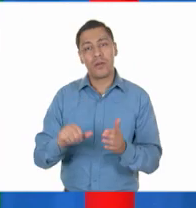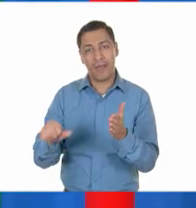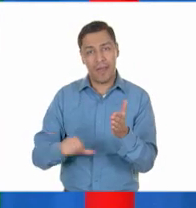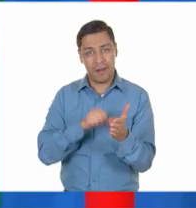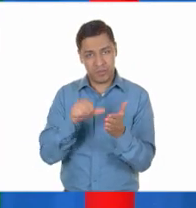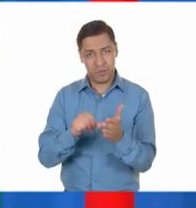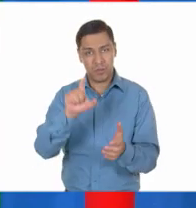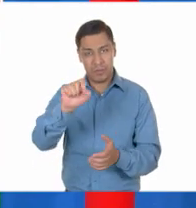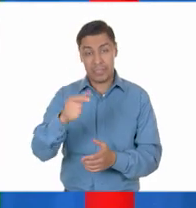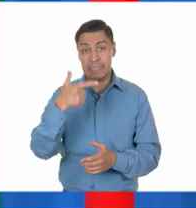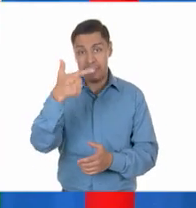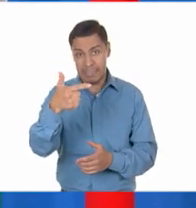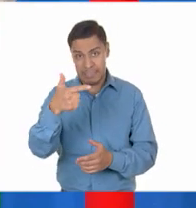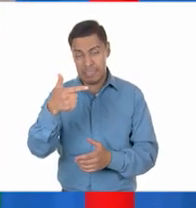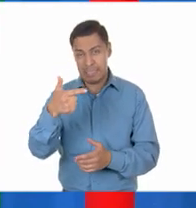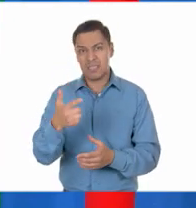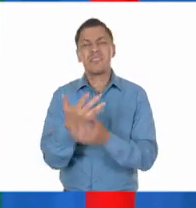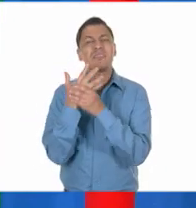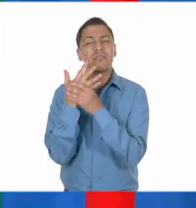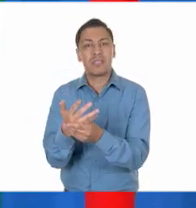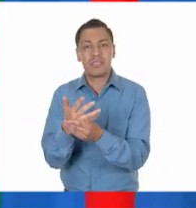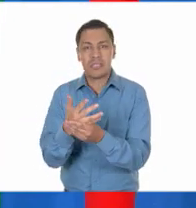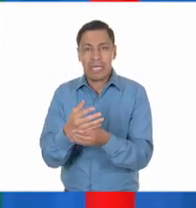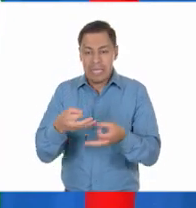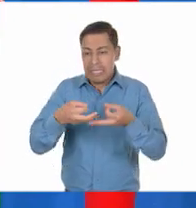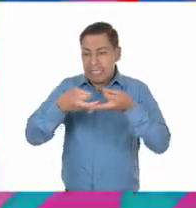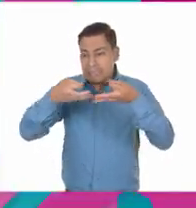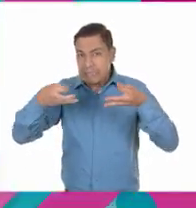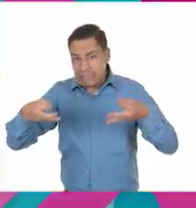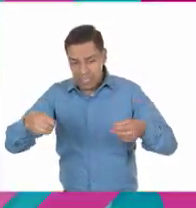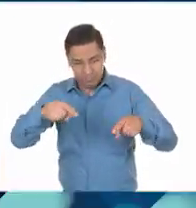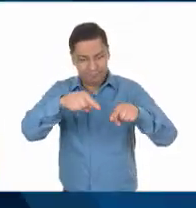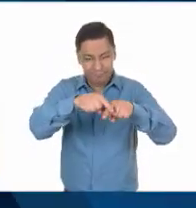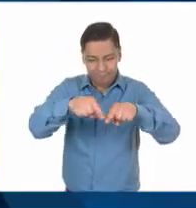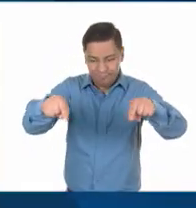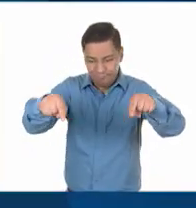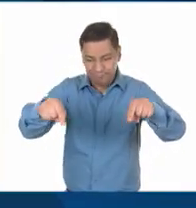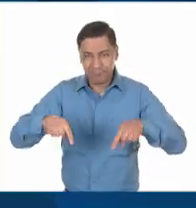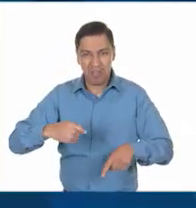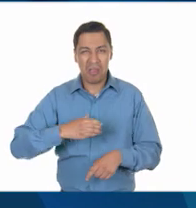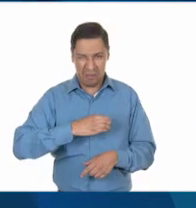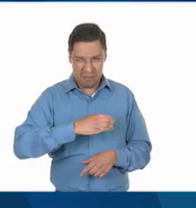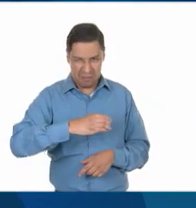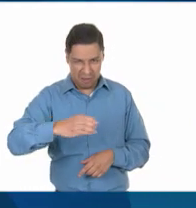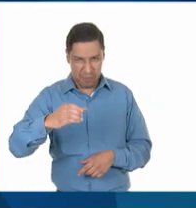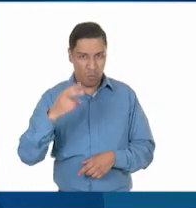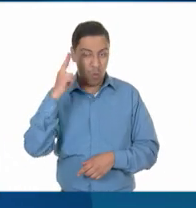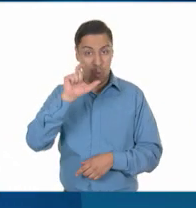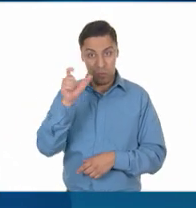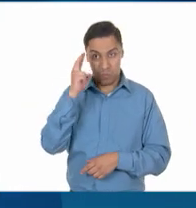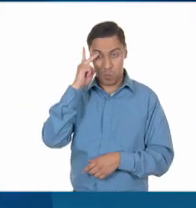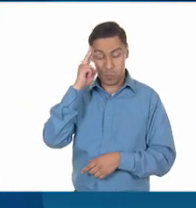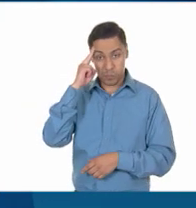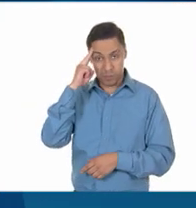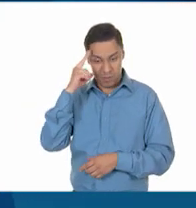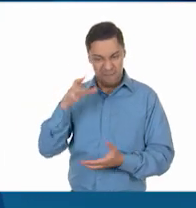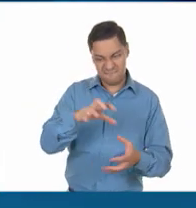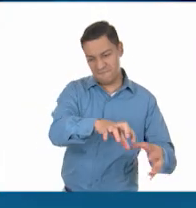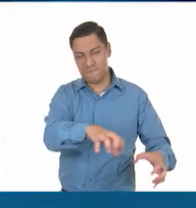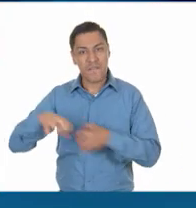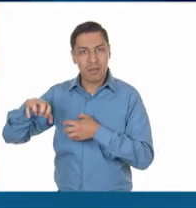27 declaraba que todas las tierras que habían sido arrancadas a los campesinos durante el porfiriato tenían que ser devueltas.